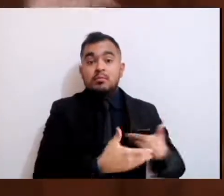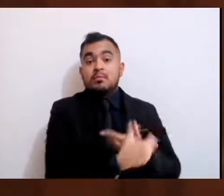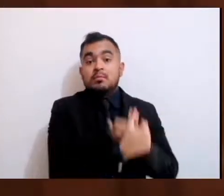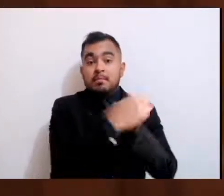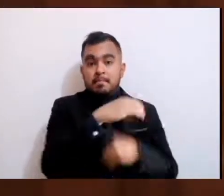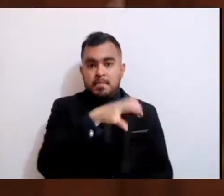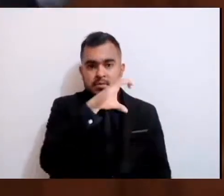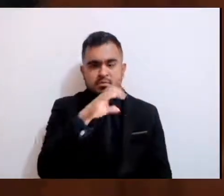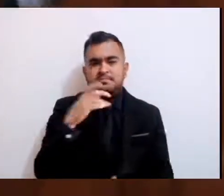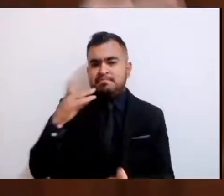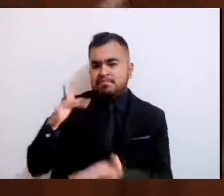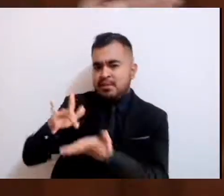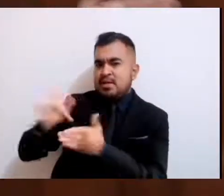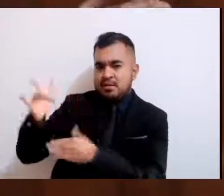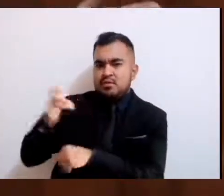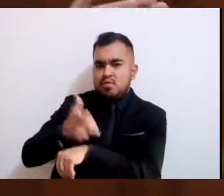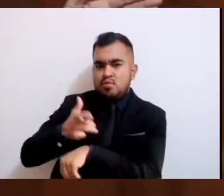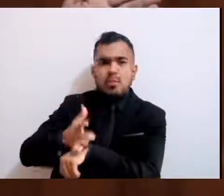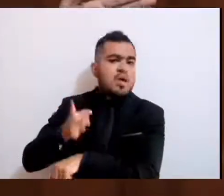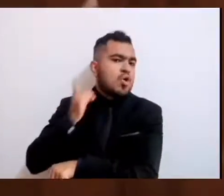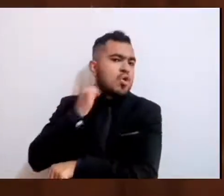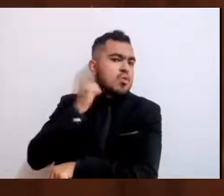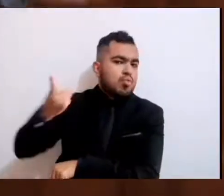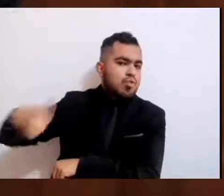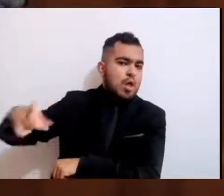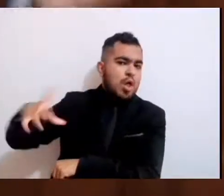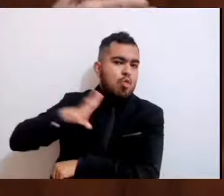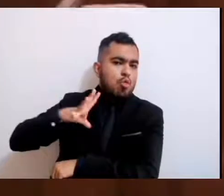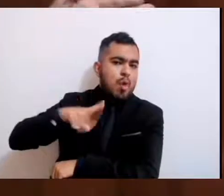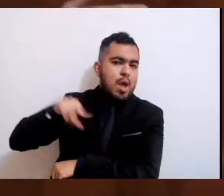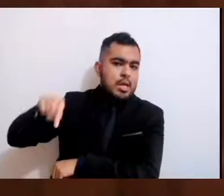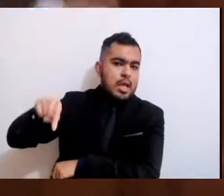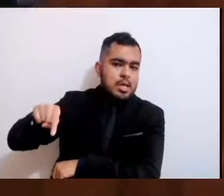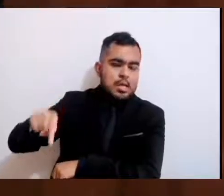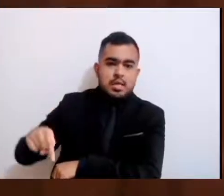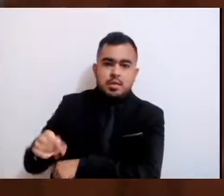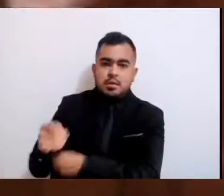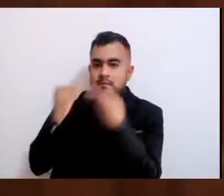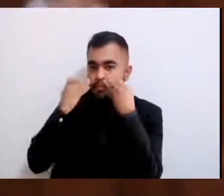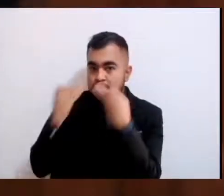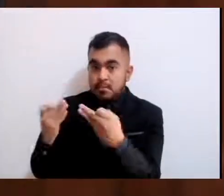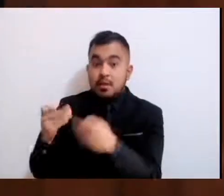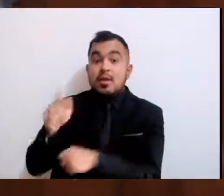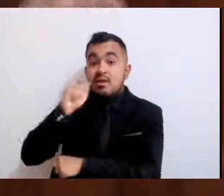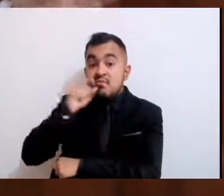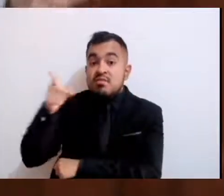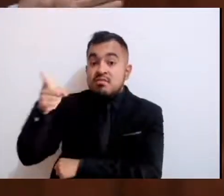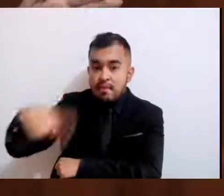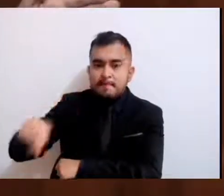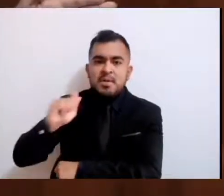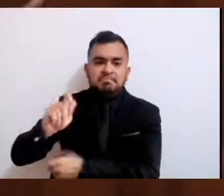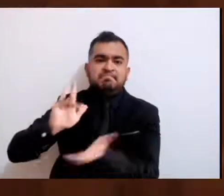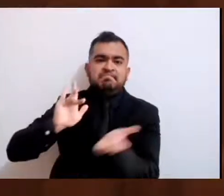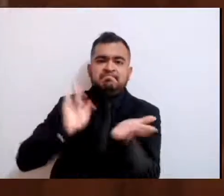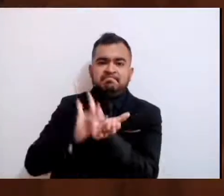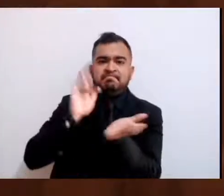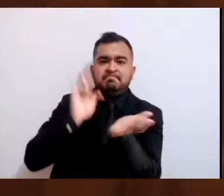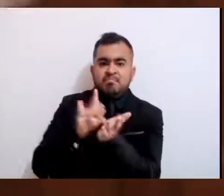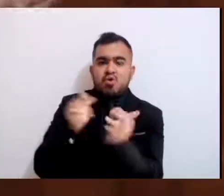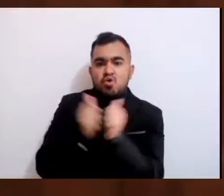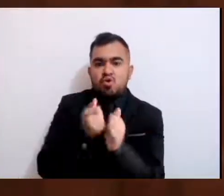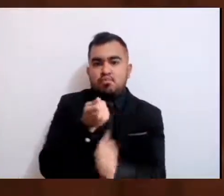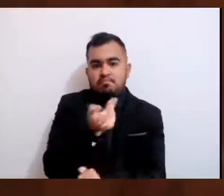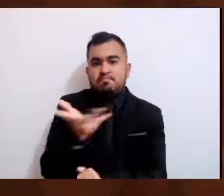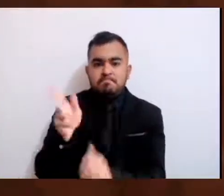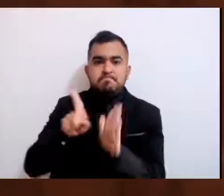diputados aquí presentes que también se han solidarizado con ellos, con los